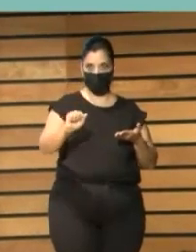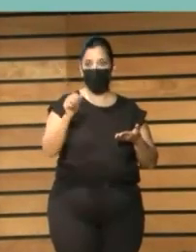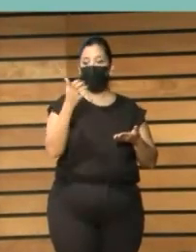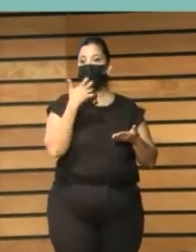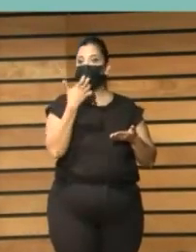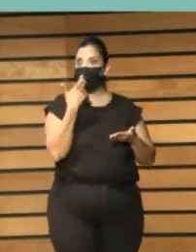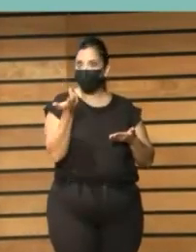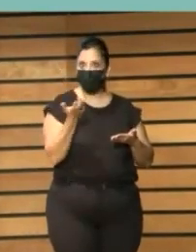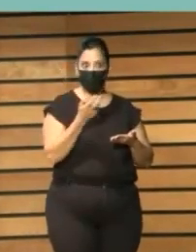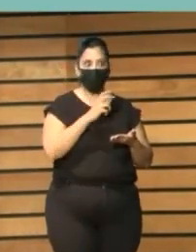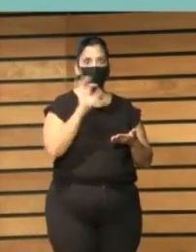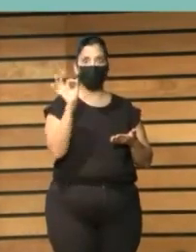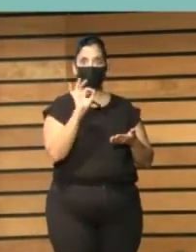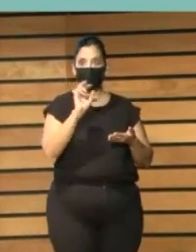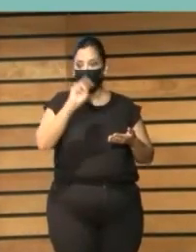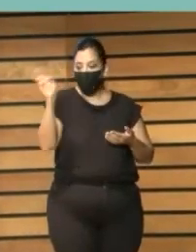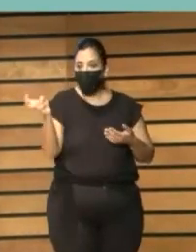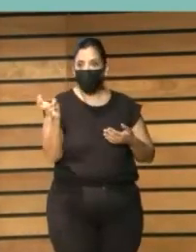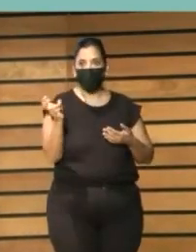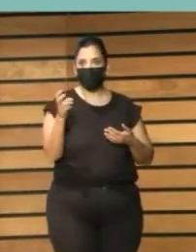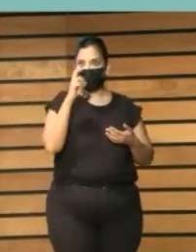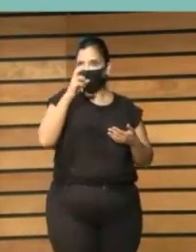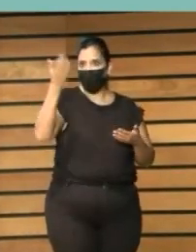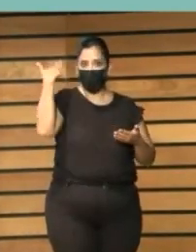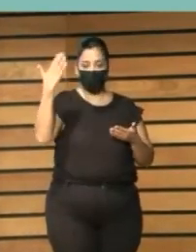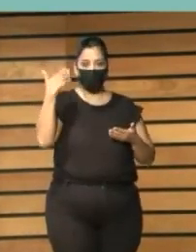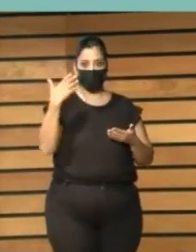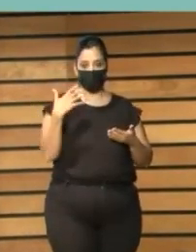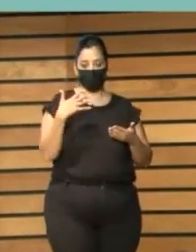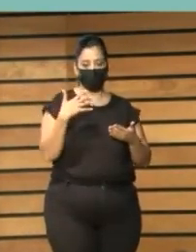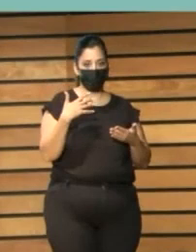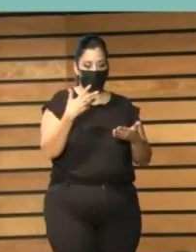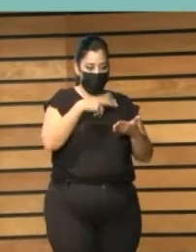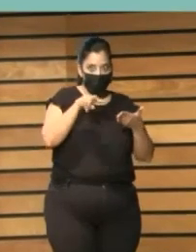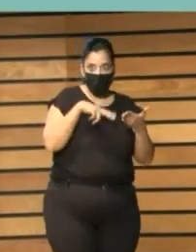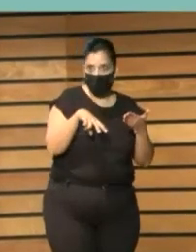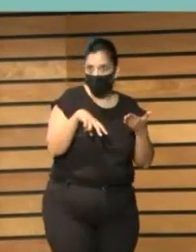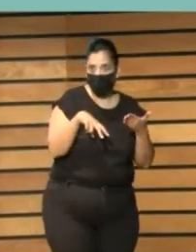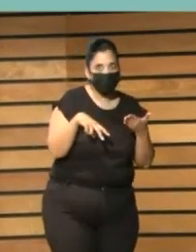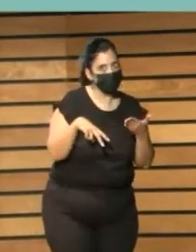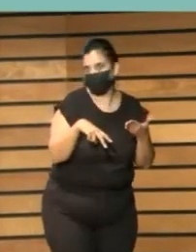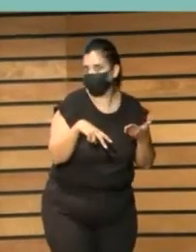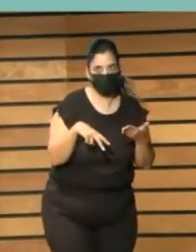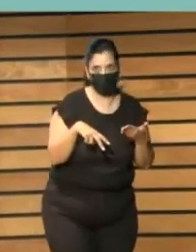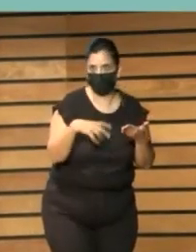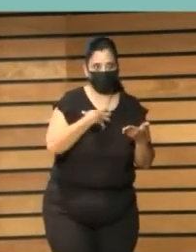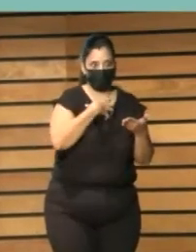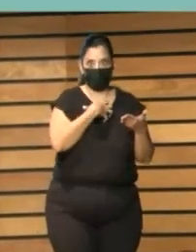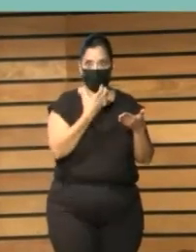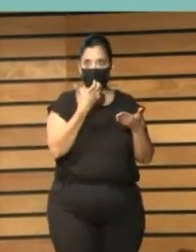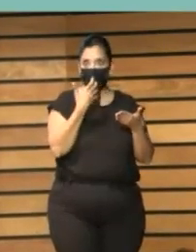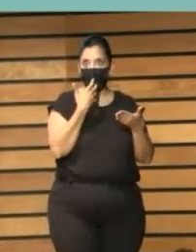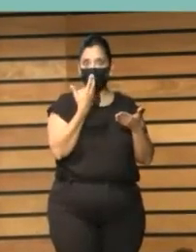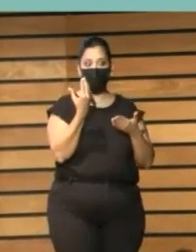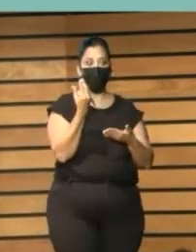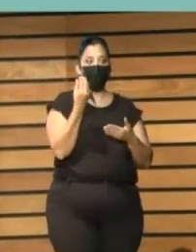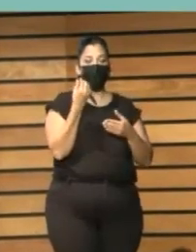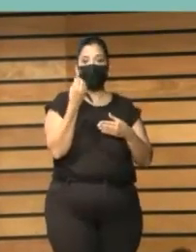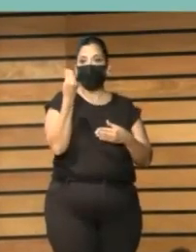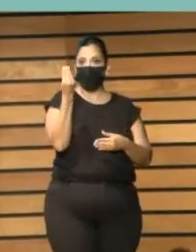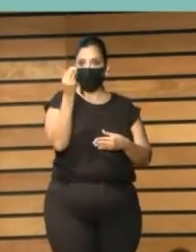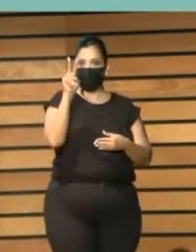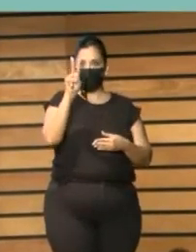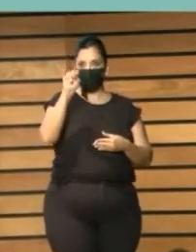destruir? Eso no se puede leer en la escuela. ¿Cómo vas a leer el Quijote? Si eso no lo entiende nadie.